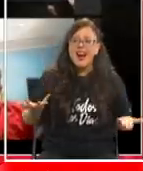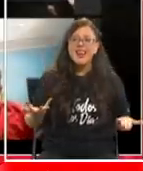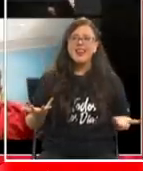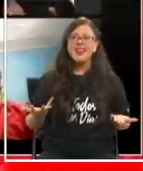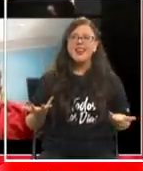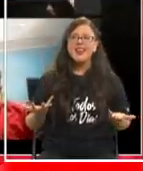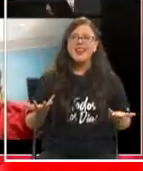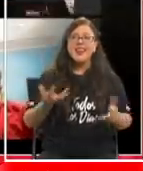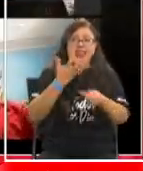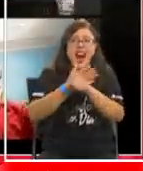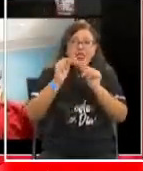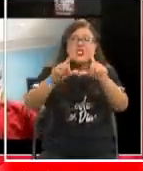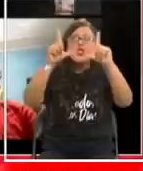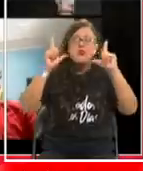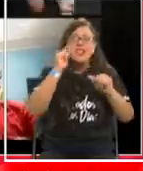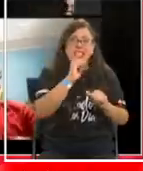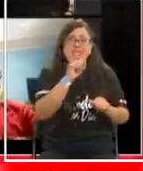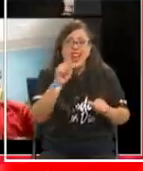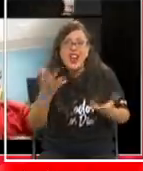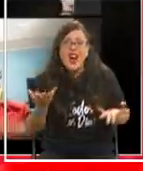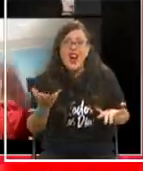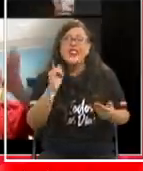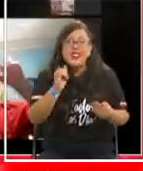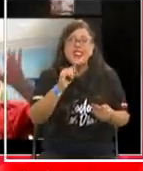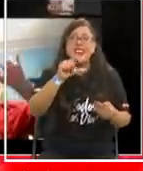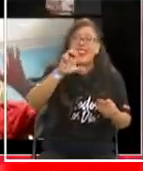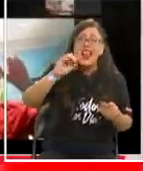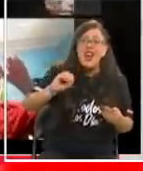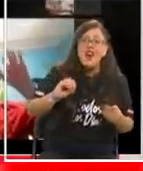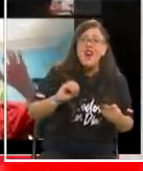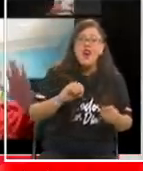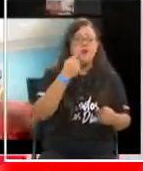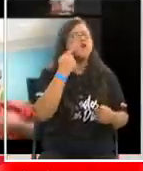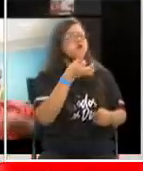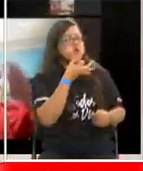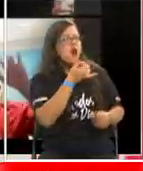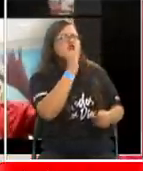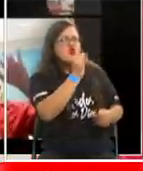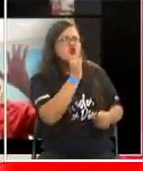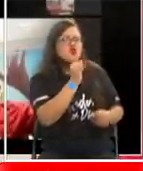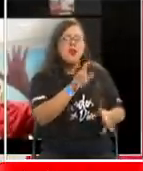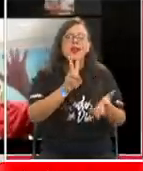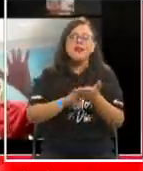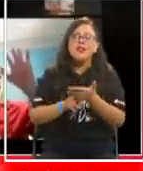¿No, Sebastián? ¿Leo? Bueno, sí, la verdad es la cosa